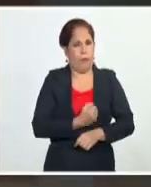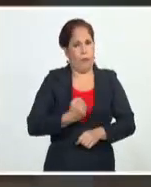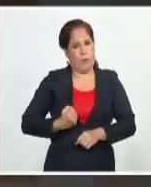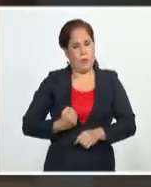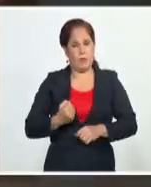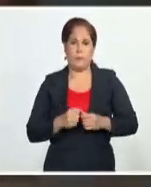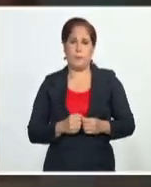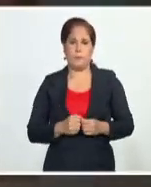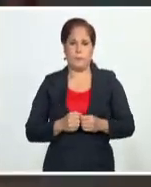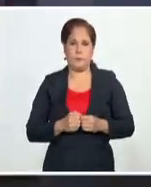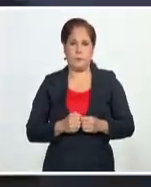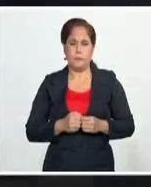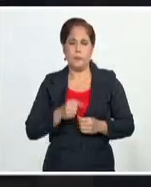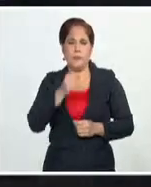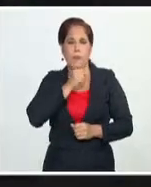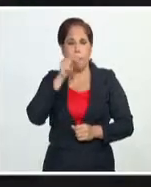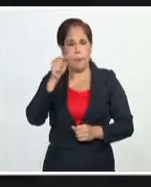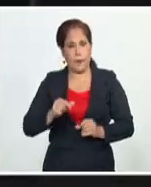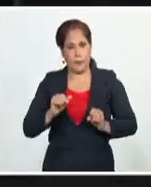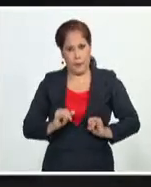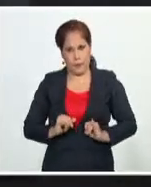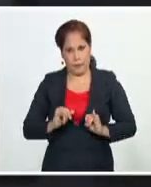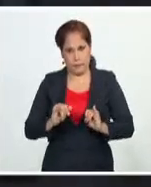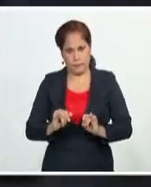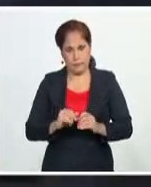lisandra sexto sistema informativo de la televisión cubana trata de y suministra Gracias.